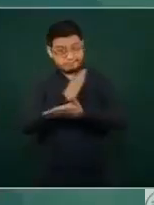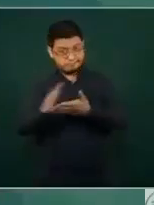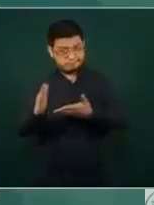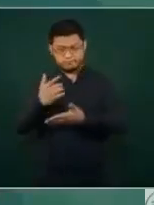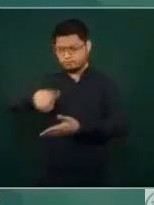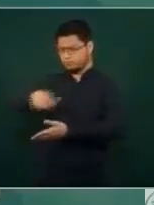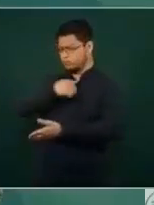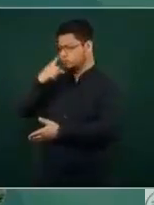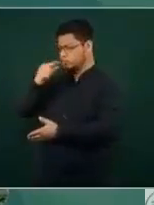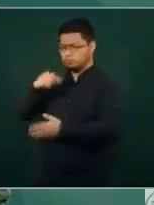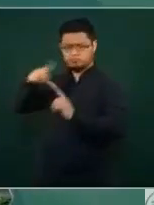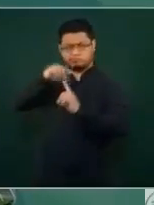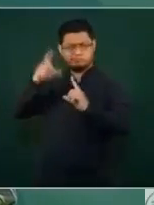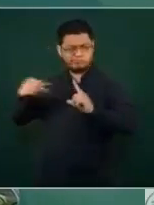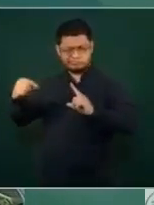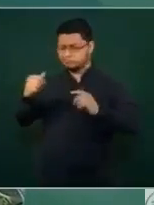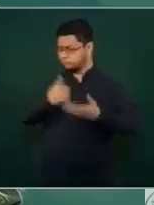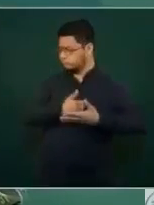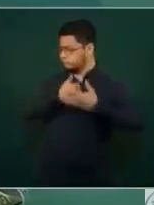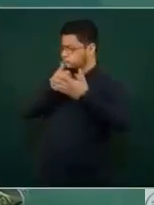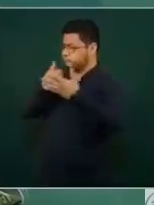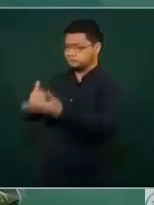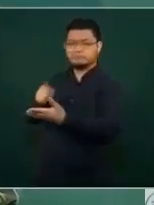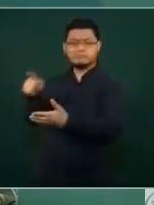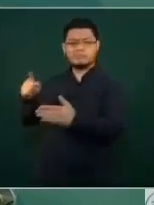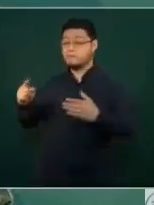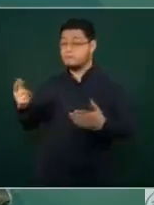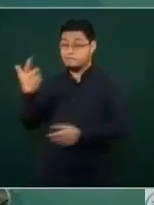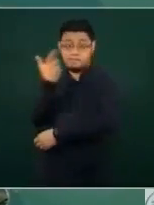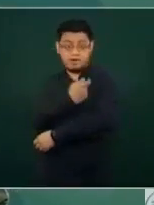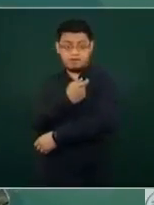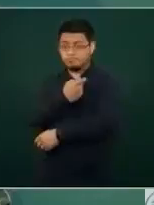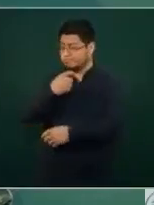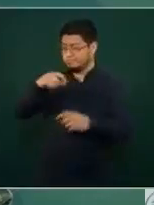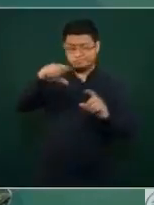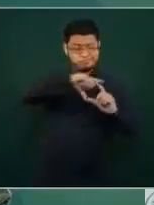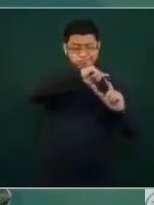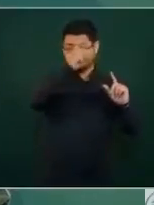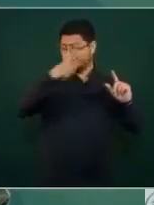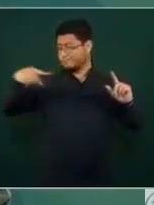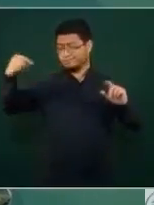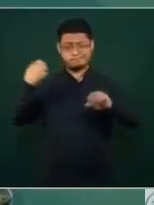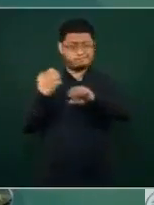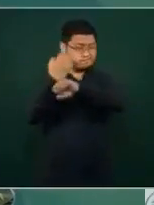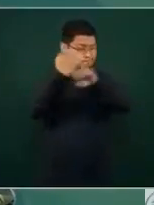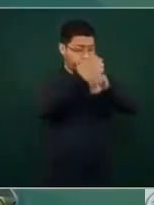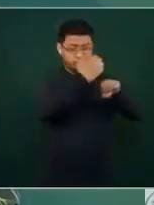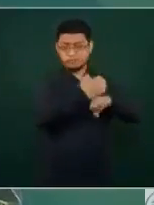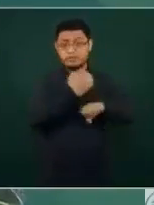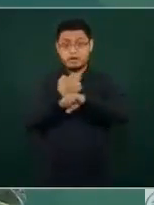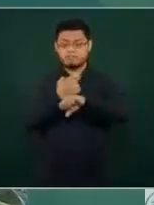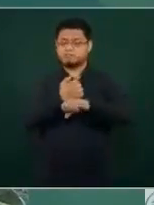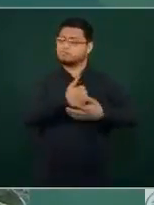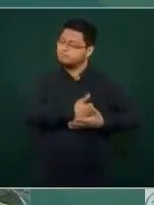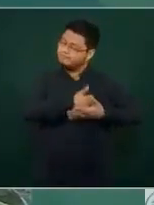Armadas y la Guardia Nacional participamos en la vacunación en todos los estados, siendo parte de los centros de vacunación que